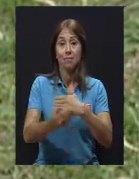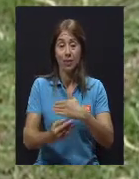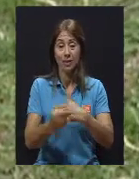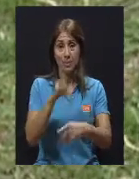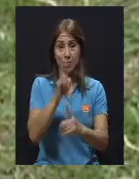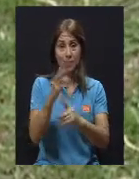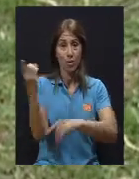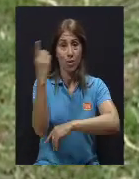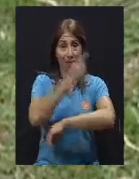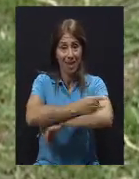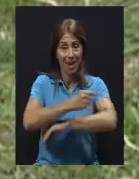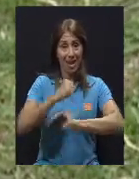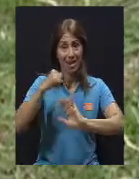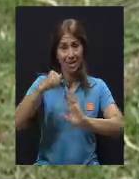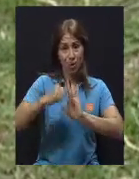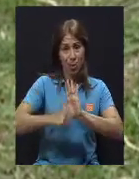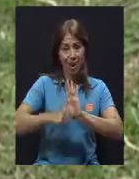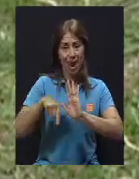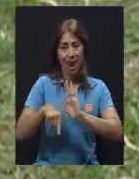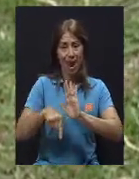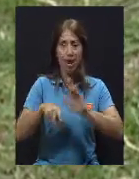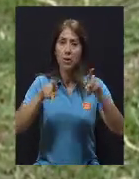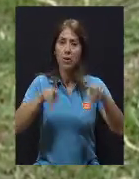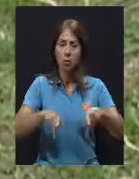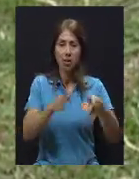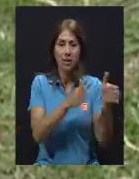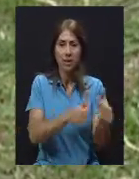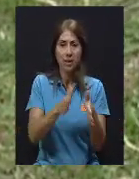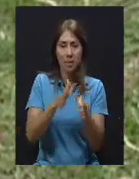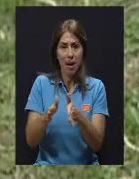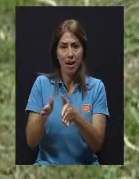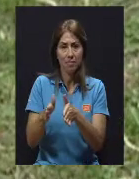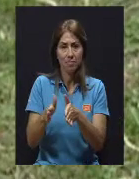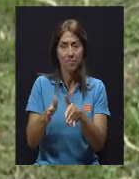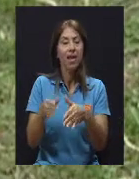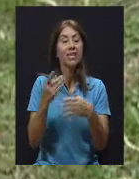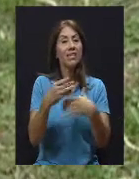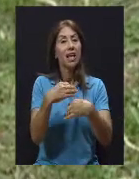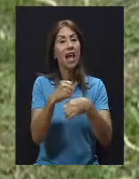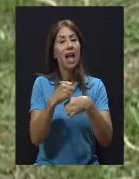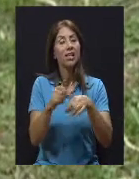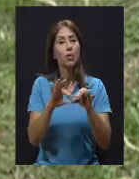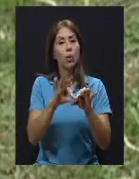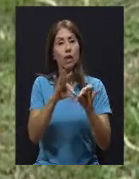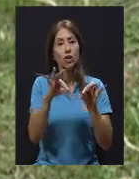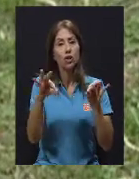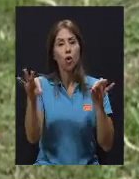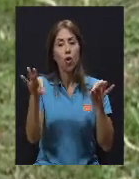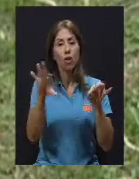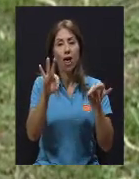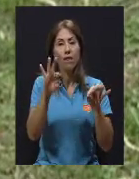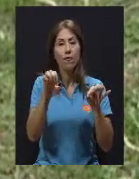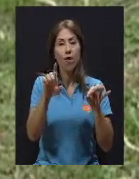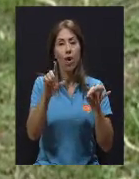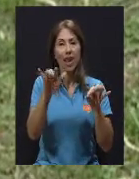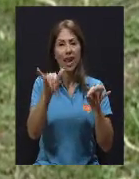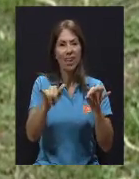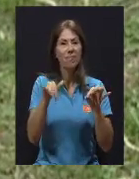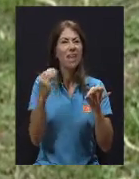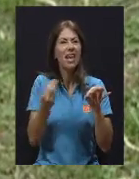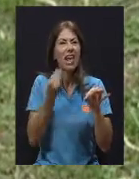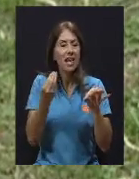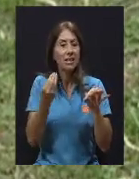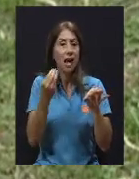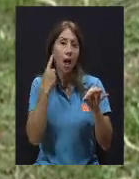cirugía, el paciente se prepara, se le coloca una sonda Foley, que es una sonda, es un dispositivo para extraer la orina